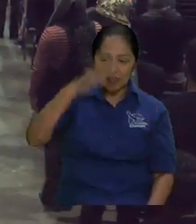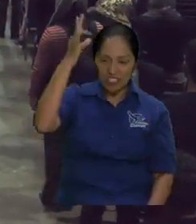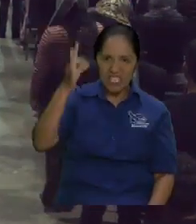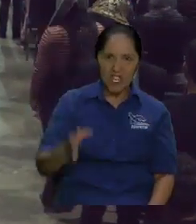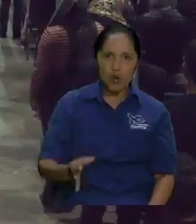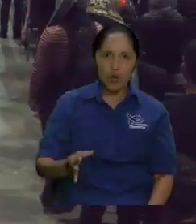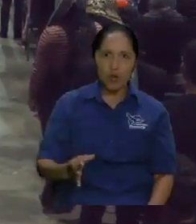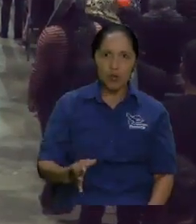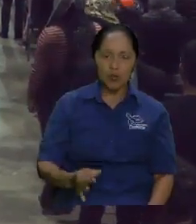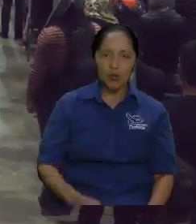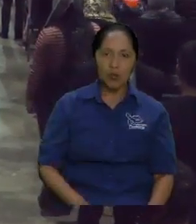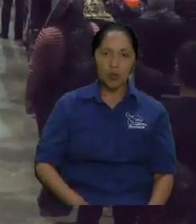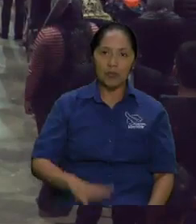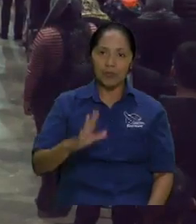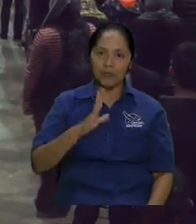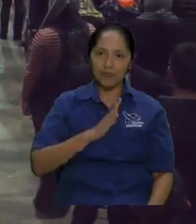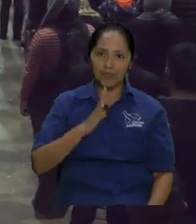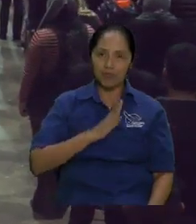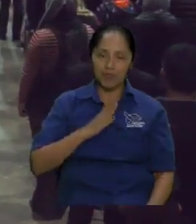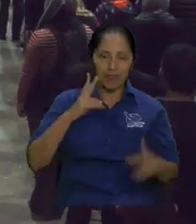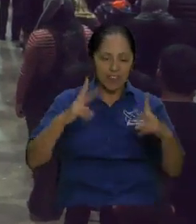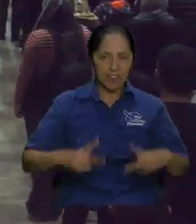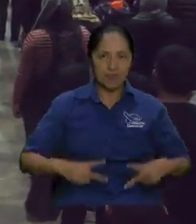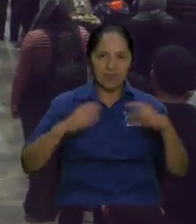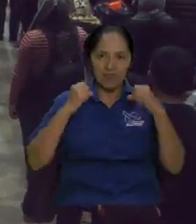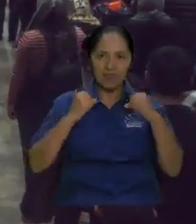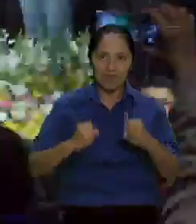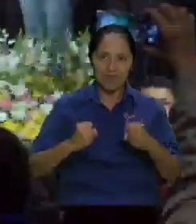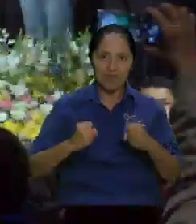a mí me pasó eso hace 31 años